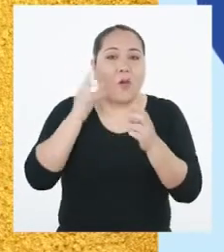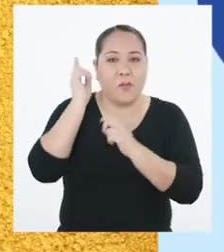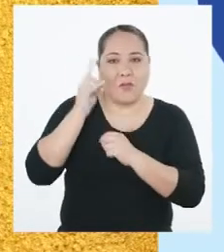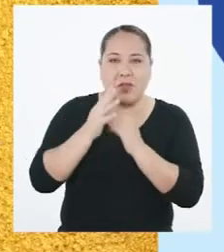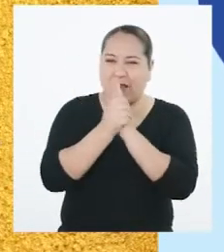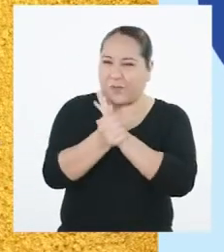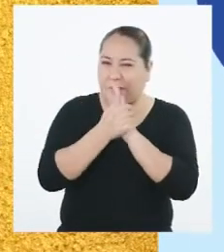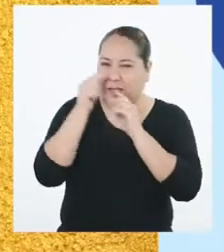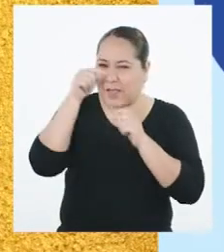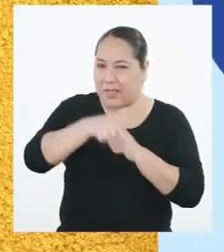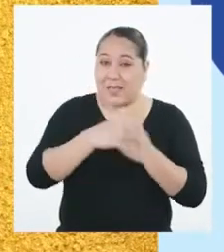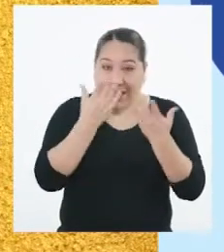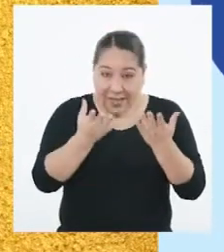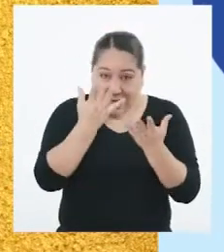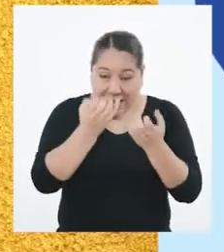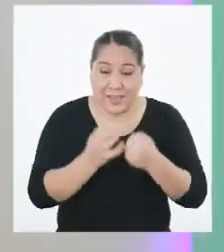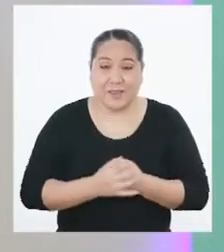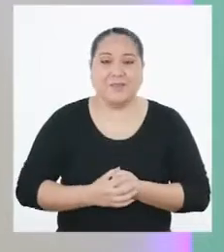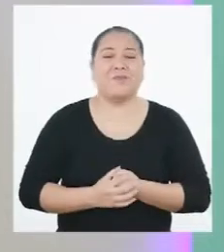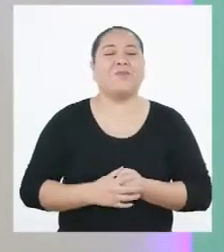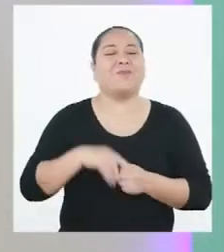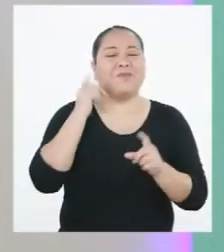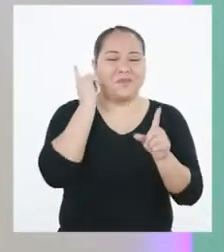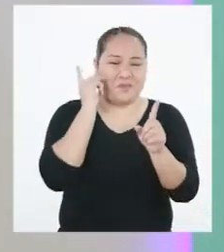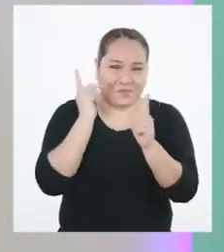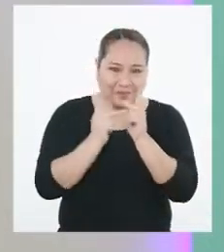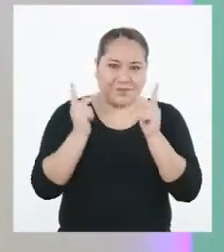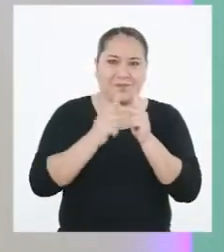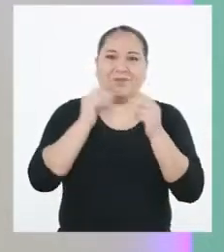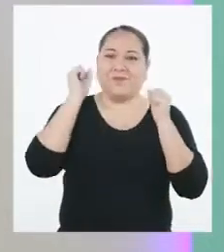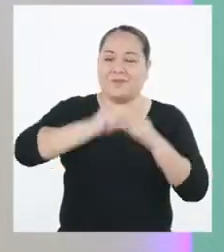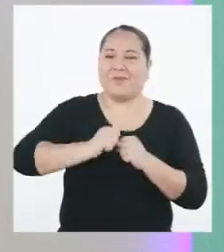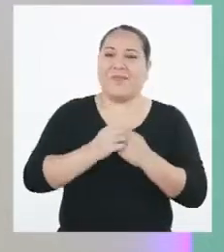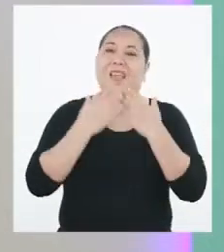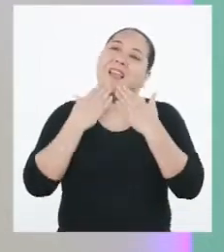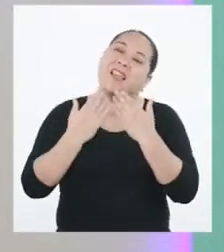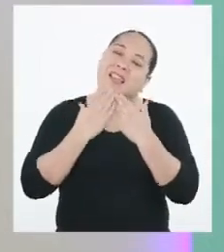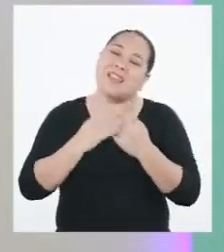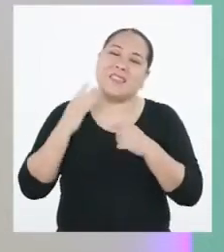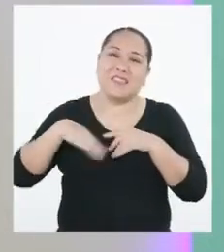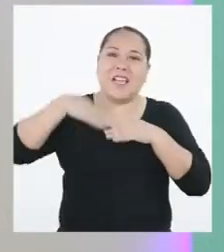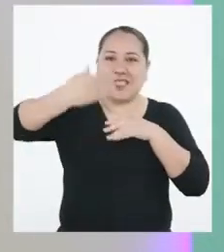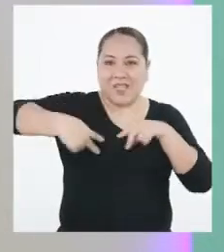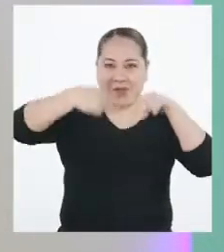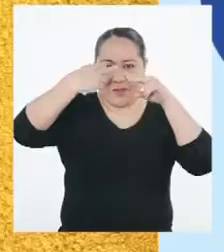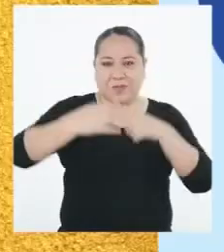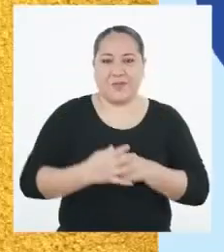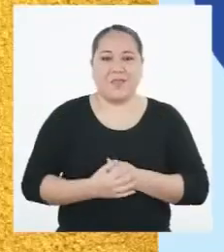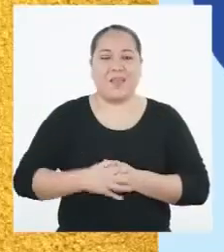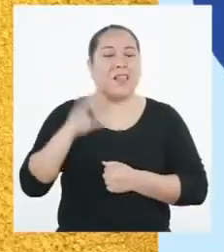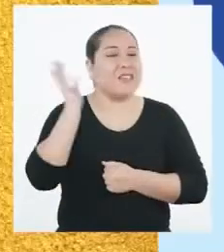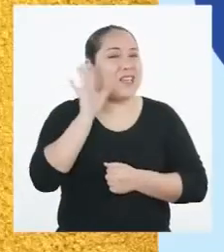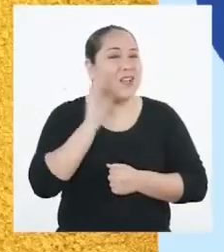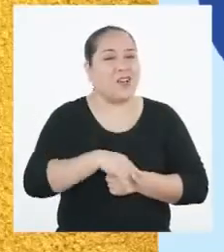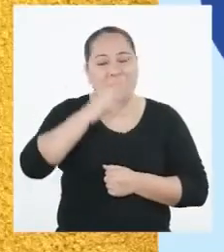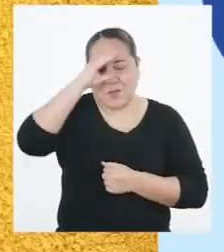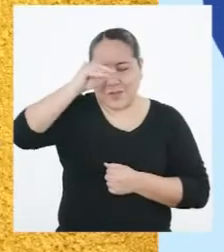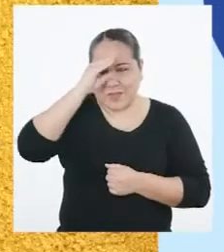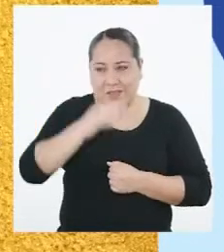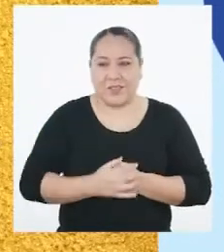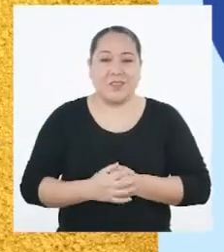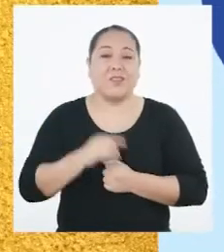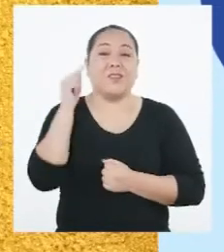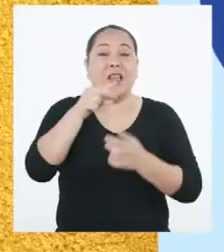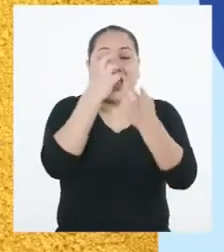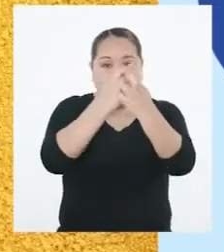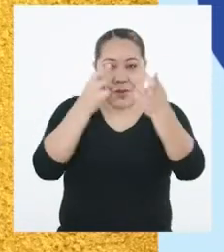profesora experta en el tema. ¿Les parece? Por supuesto. Genial. Gracias y hasta la próxima. Hasta luego, chicas